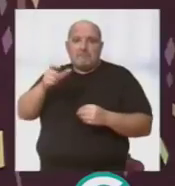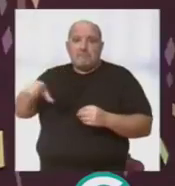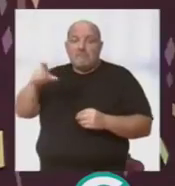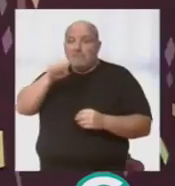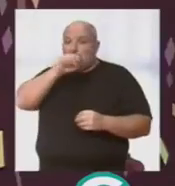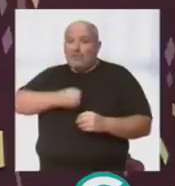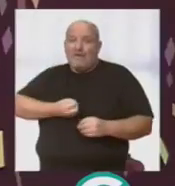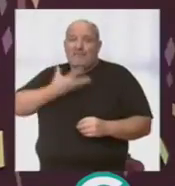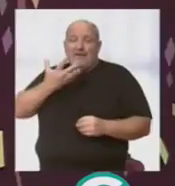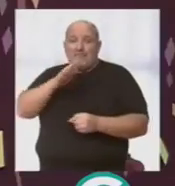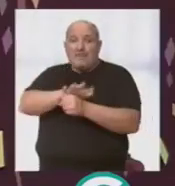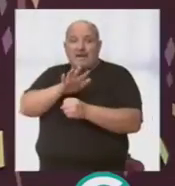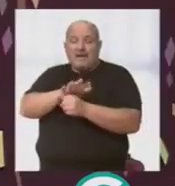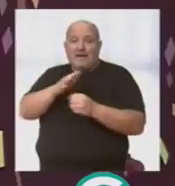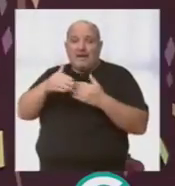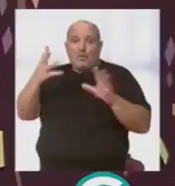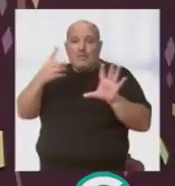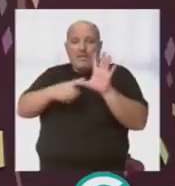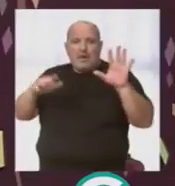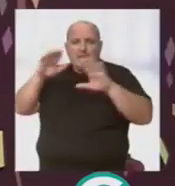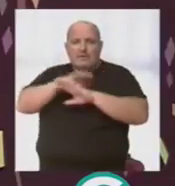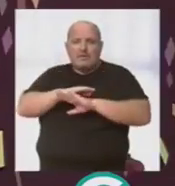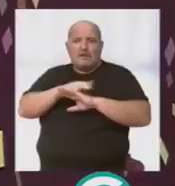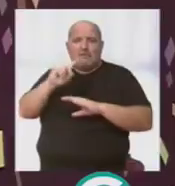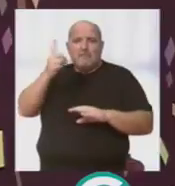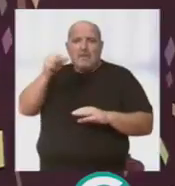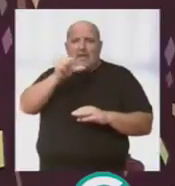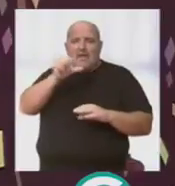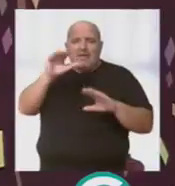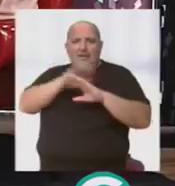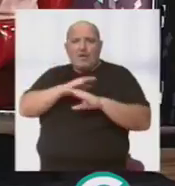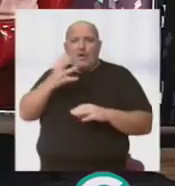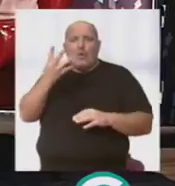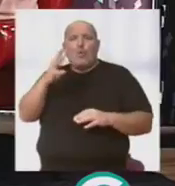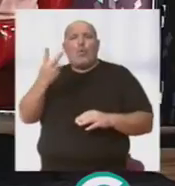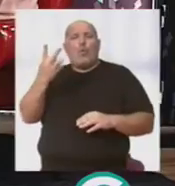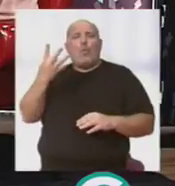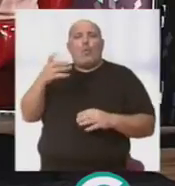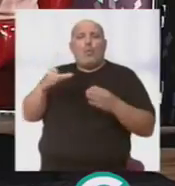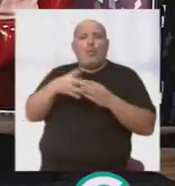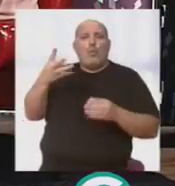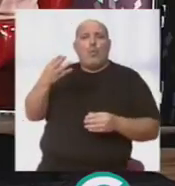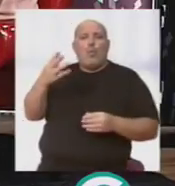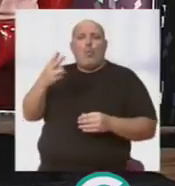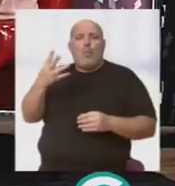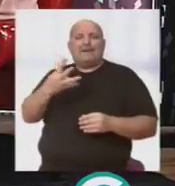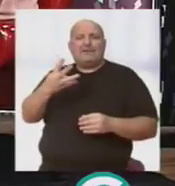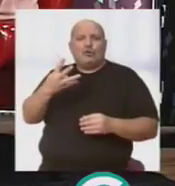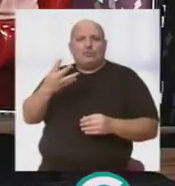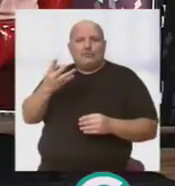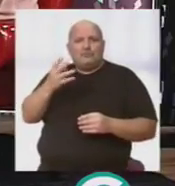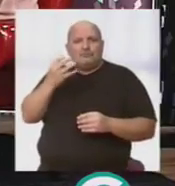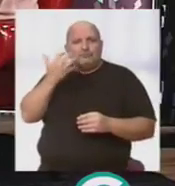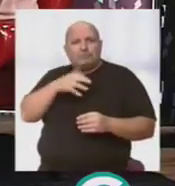aficionados también el martes a partir de las 9 y media, primera edición de la noche de Cuartetos, homenaje a Pepe Scapacchini. Qué gran